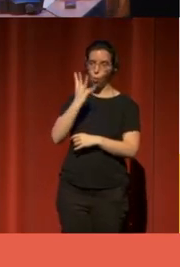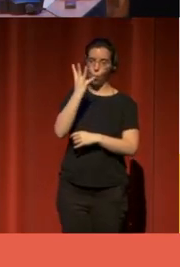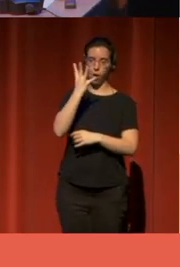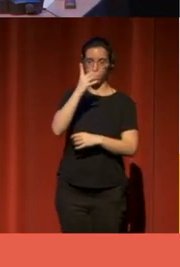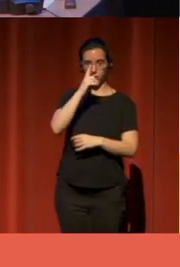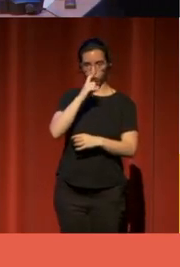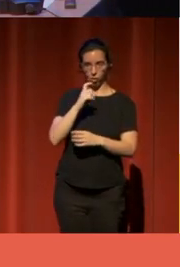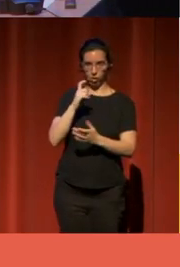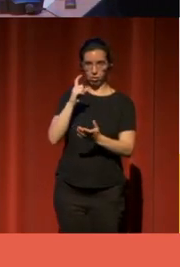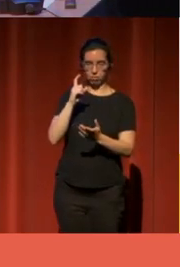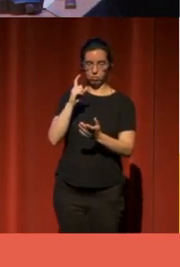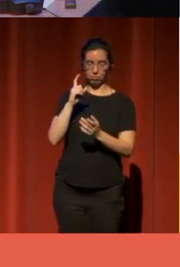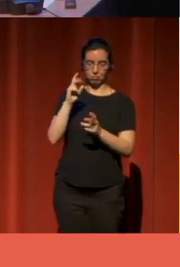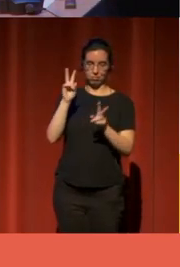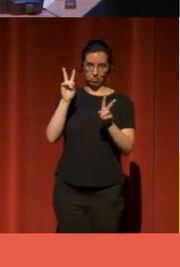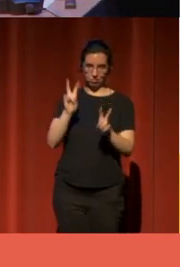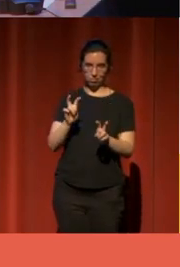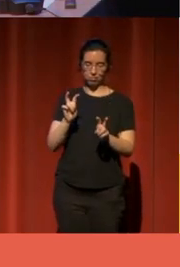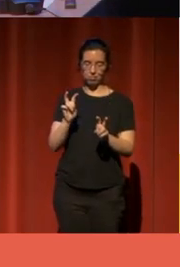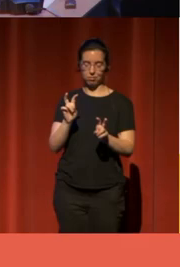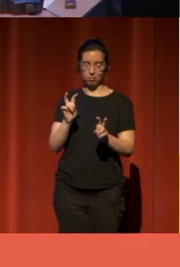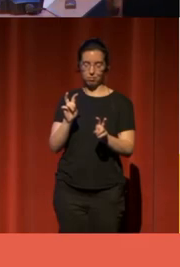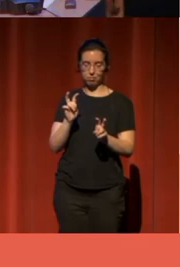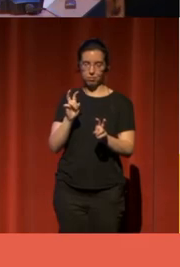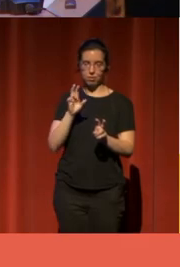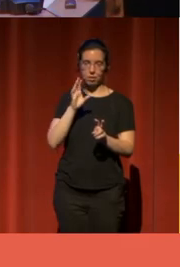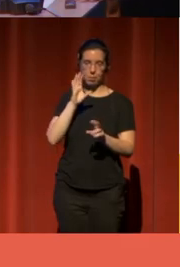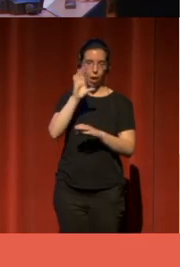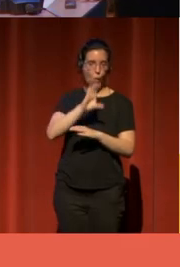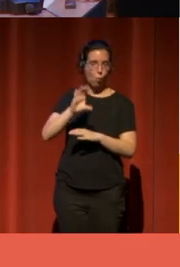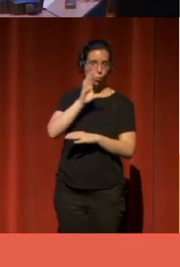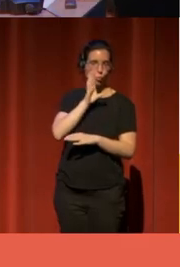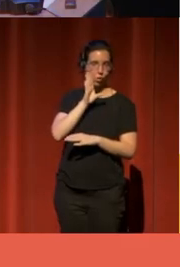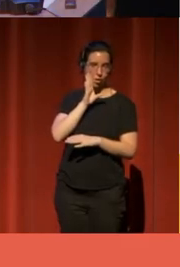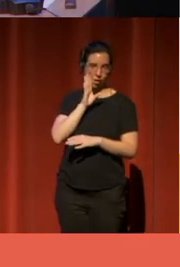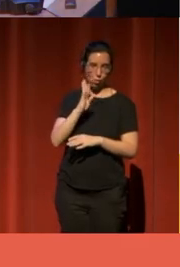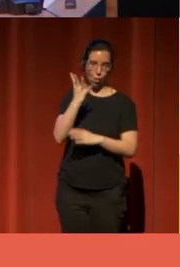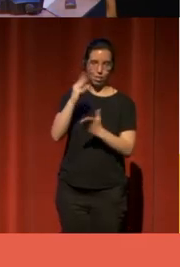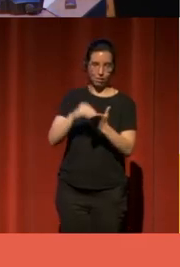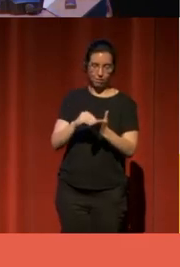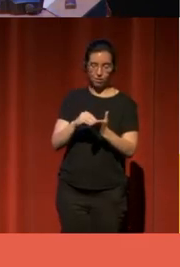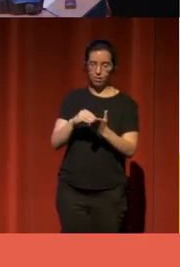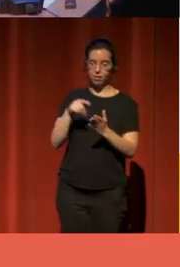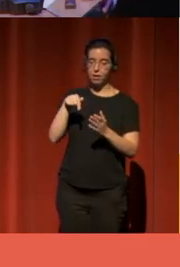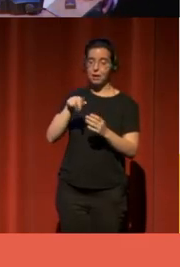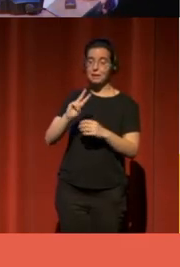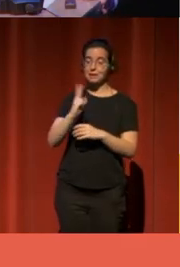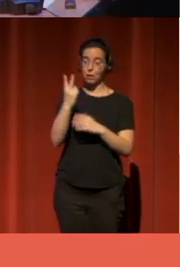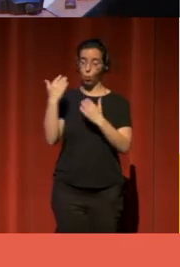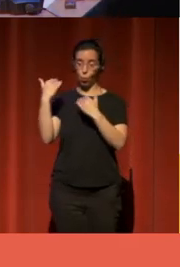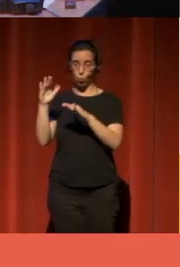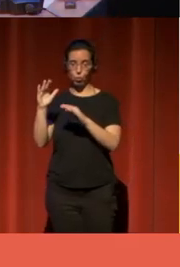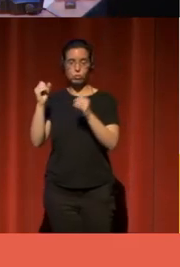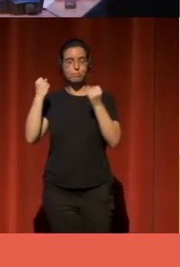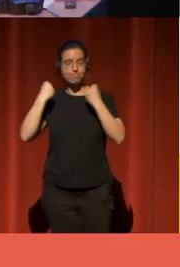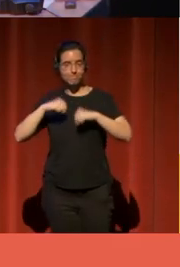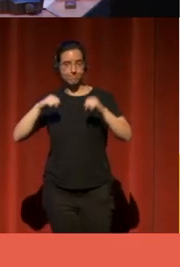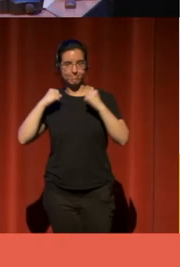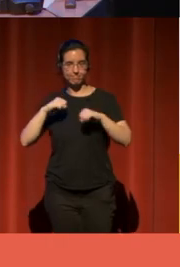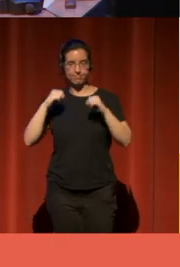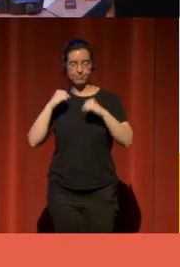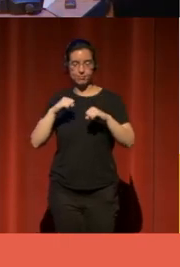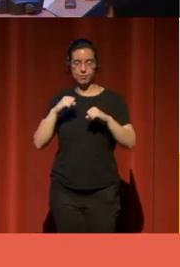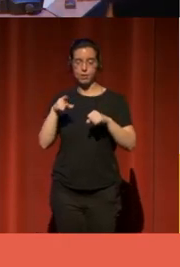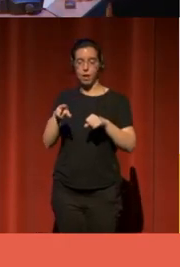este curso. La segunda parte es práctica. En ella se invita a